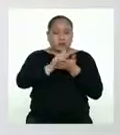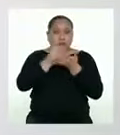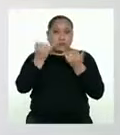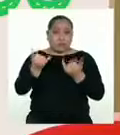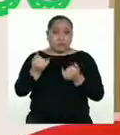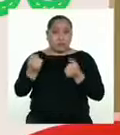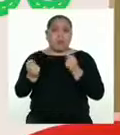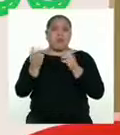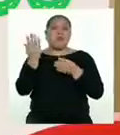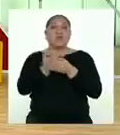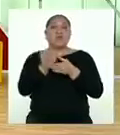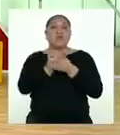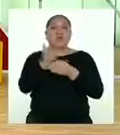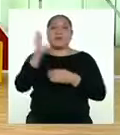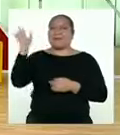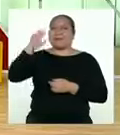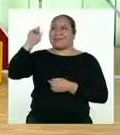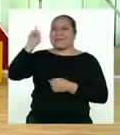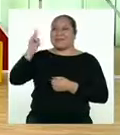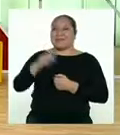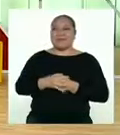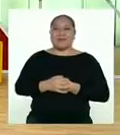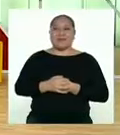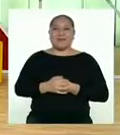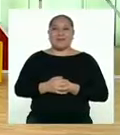portafolio. ¡Chao, profesora!